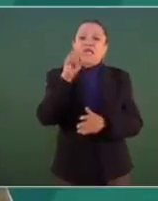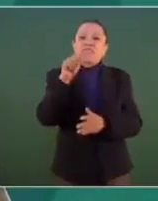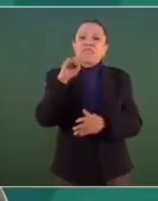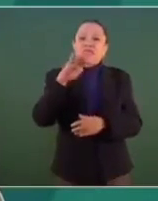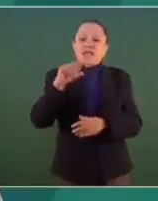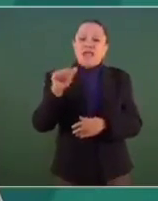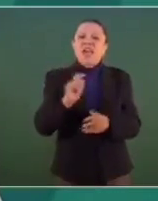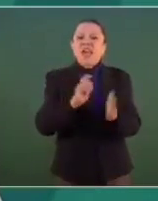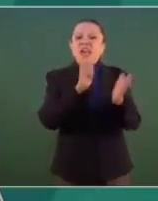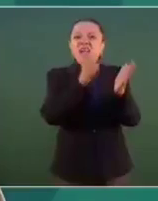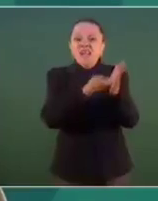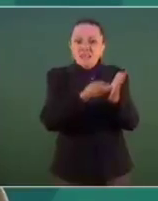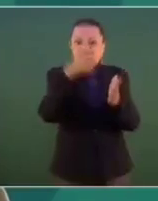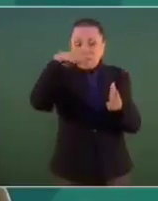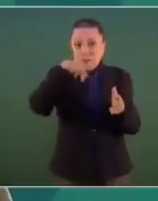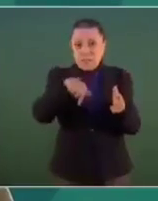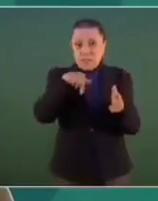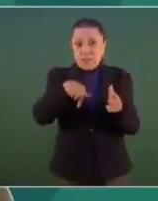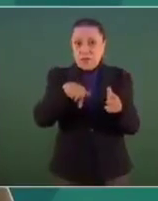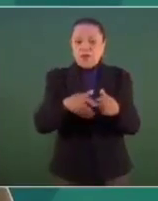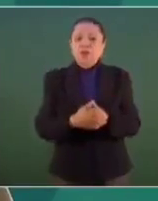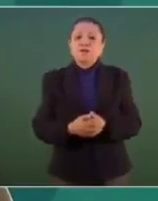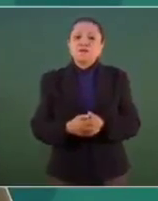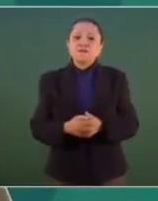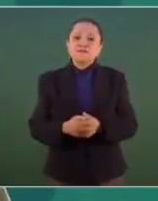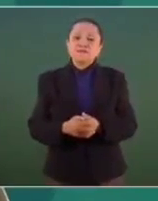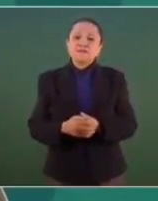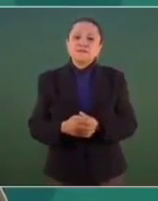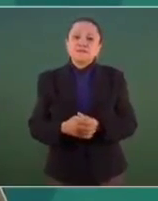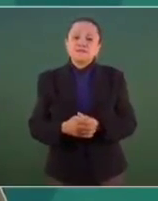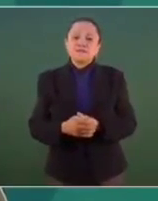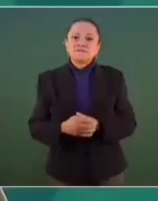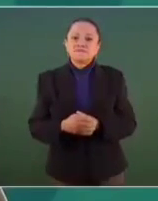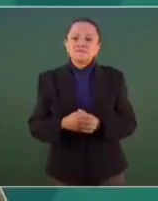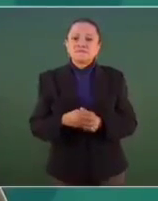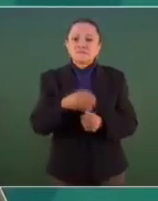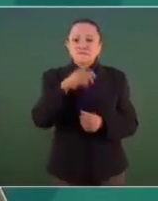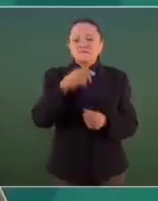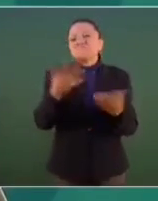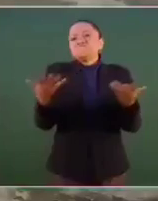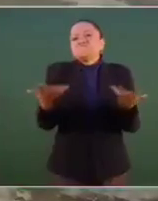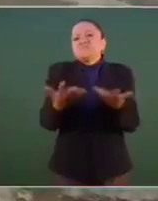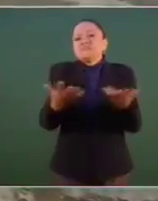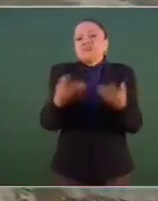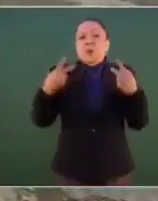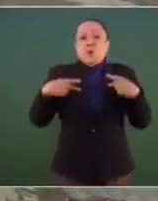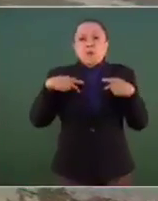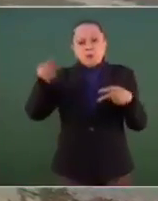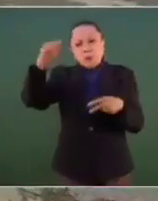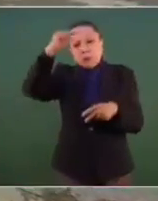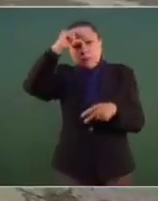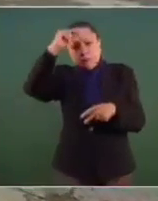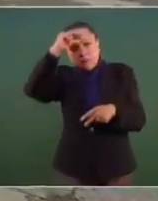estudiosos, intelectuales, periodistas,